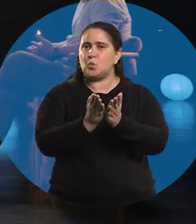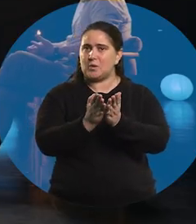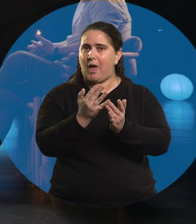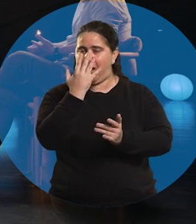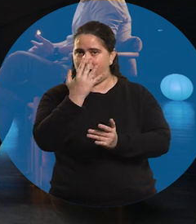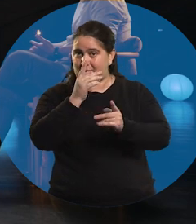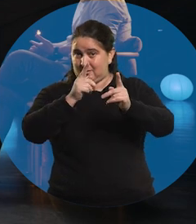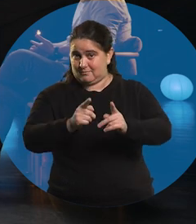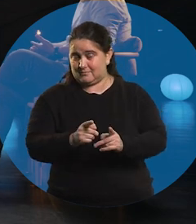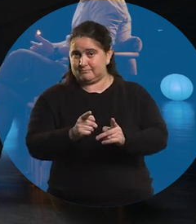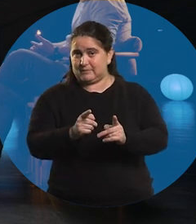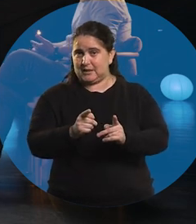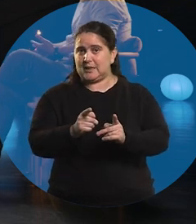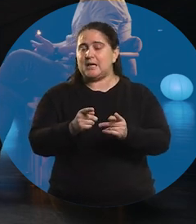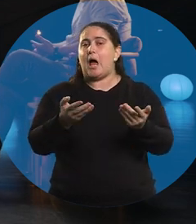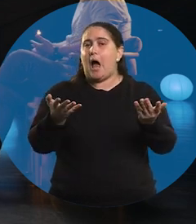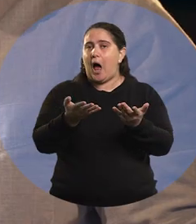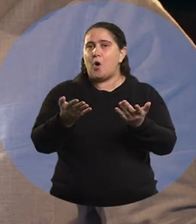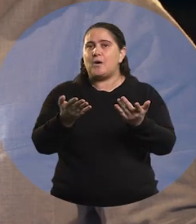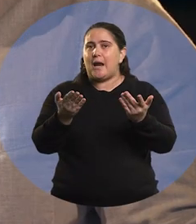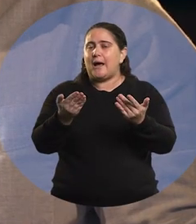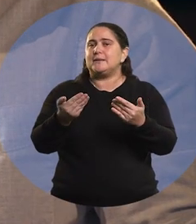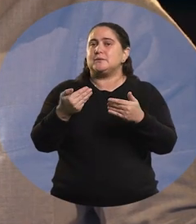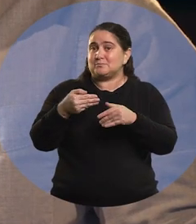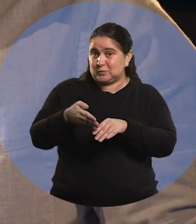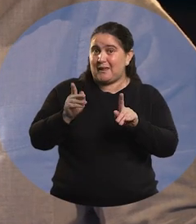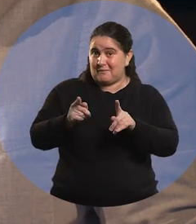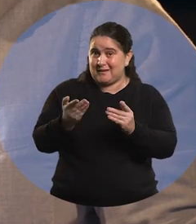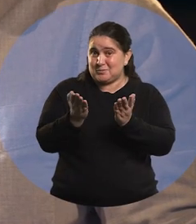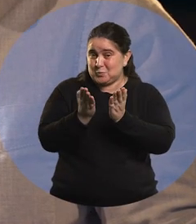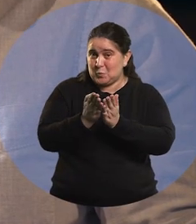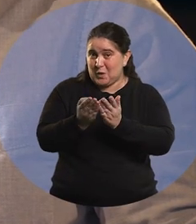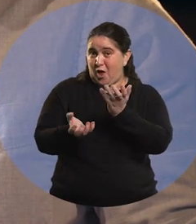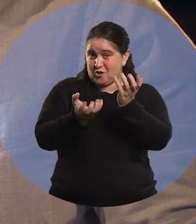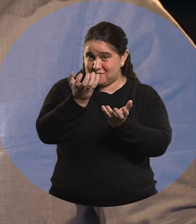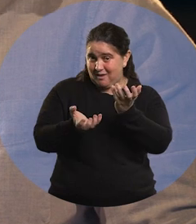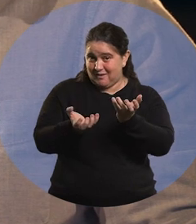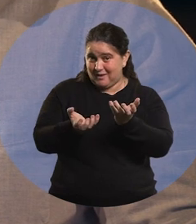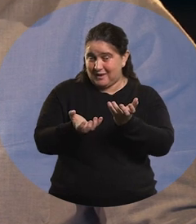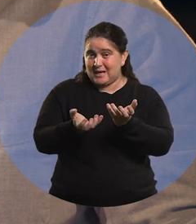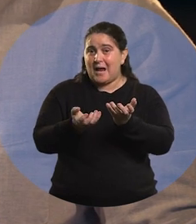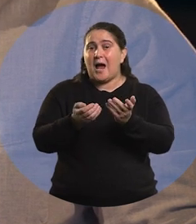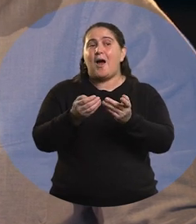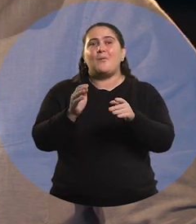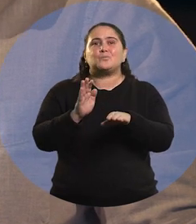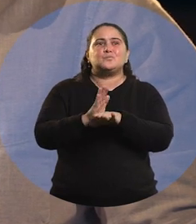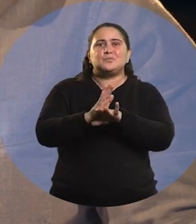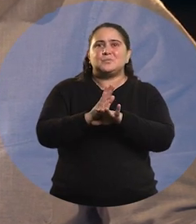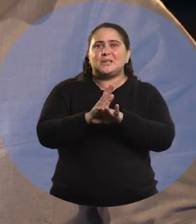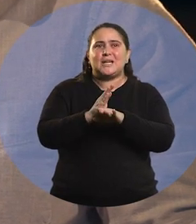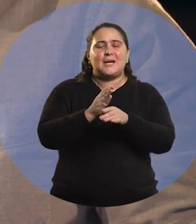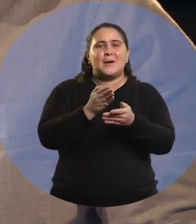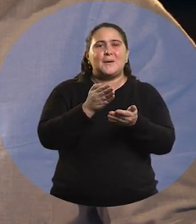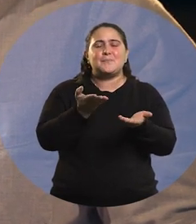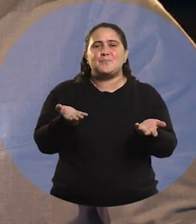en el carnaval. Hoy te estás formando en cocina. Son mundos